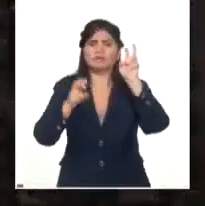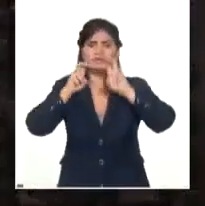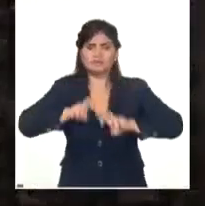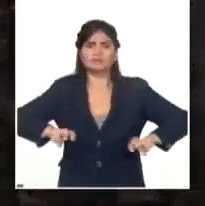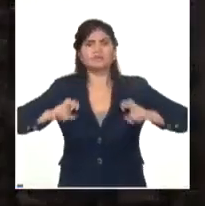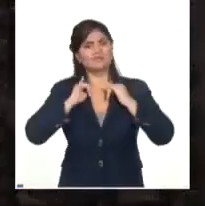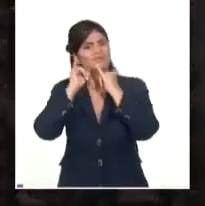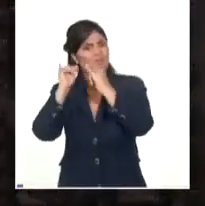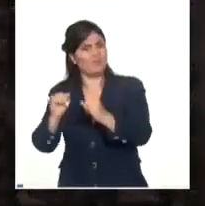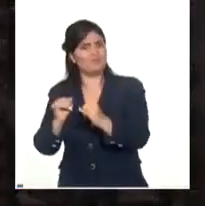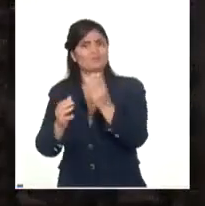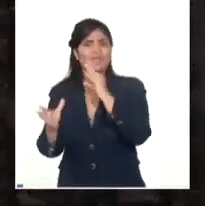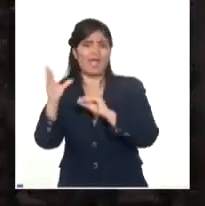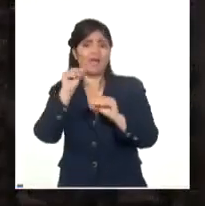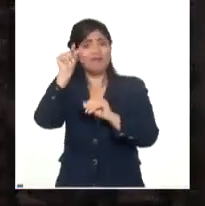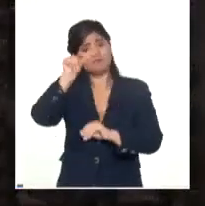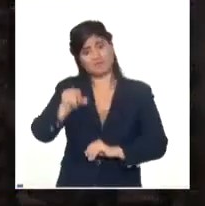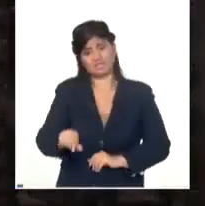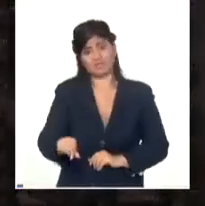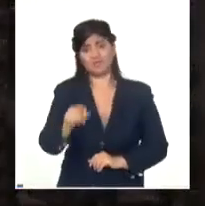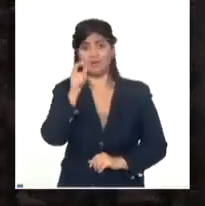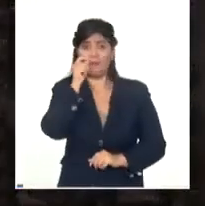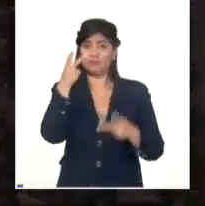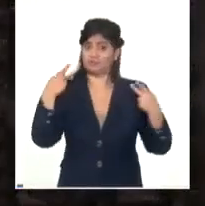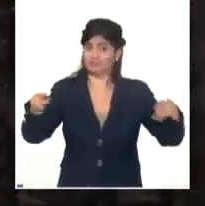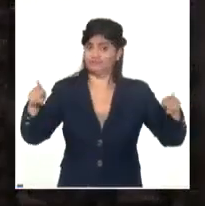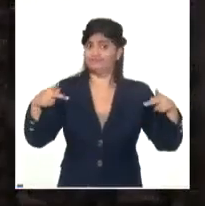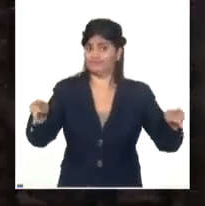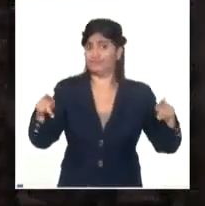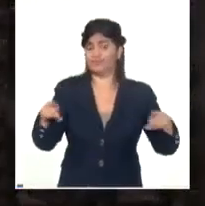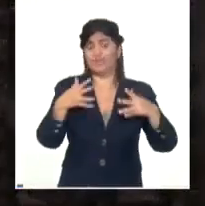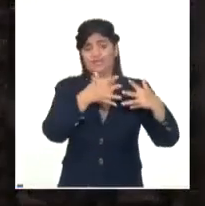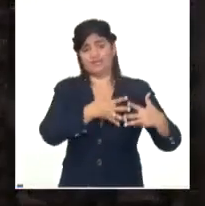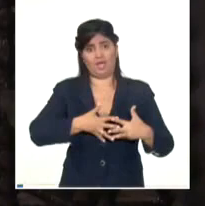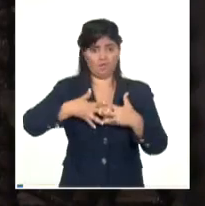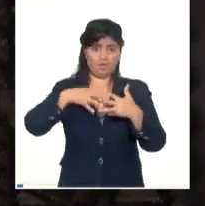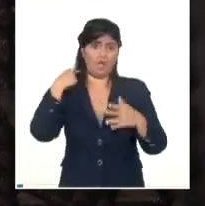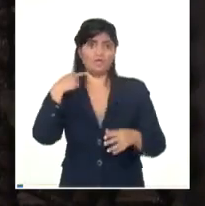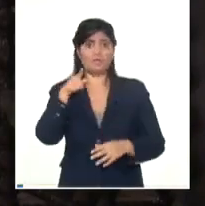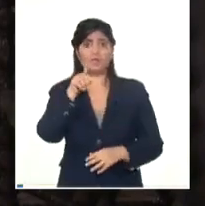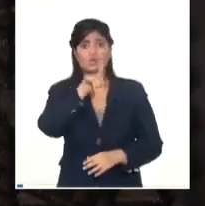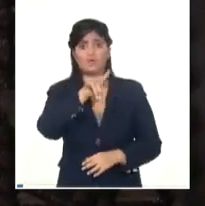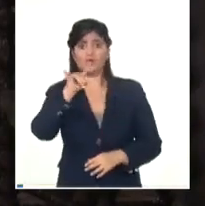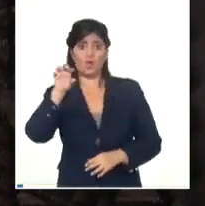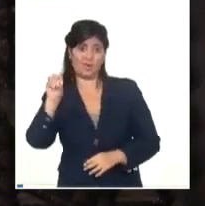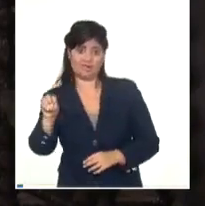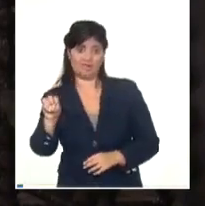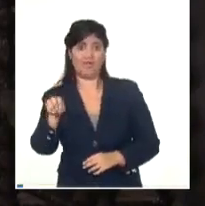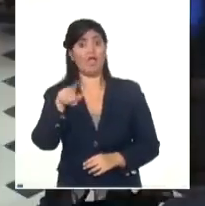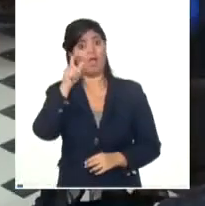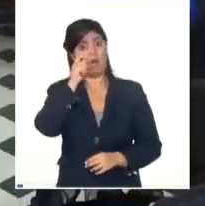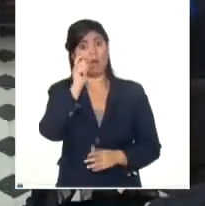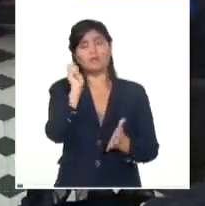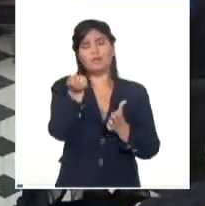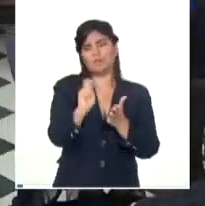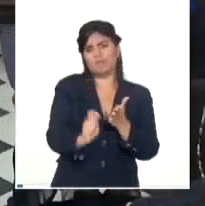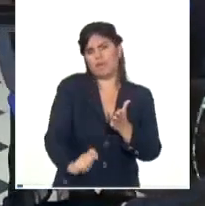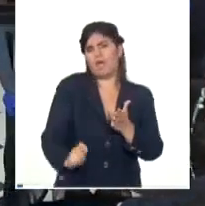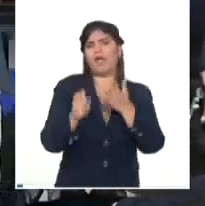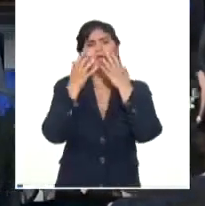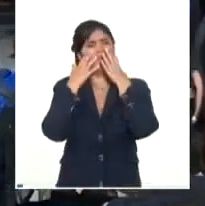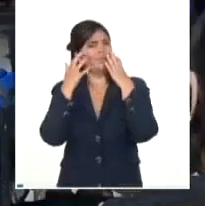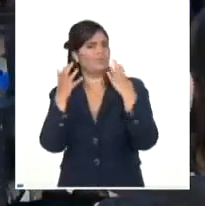Premio Nobel de Química en 2003, Peter Agri, quien desde la década de los 90's del pasado siglo, ha sido puente entre